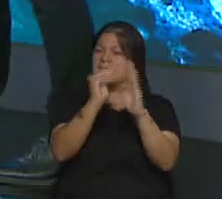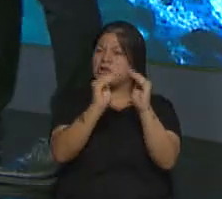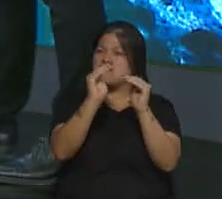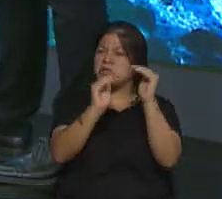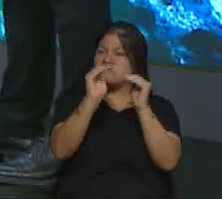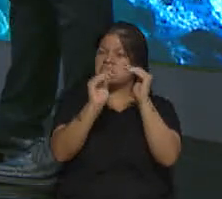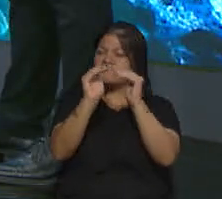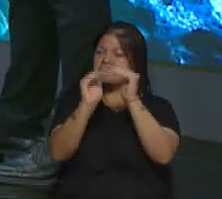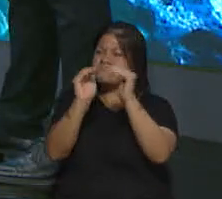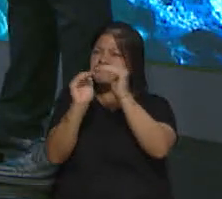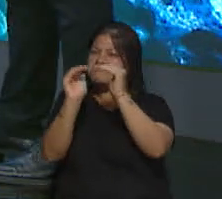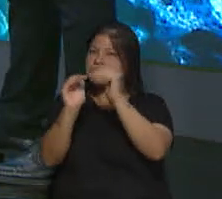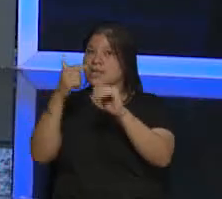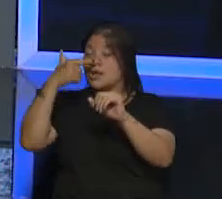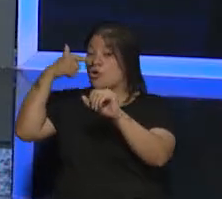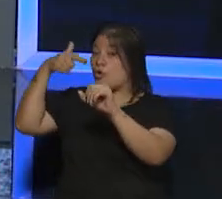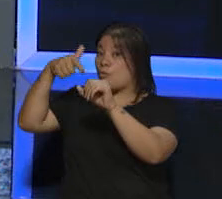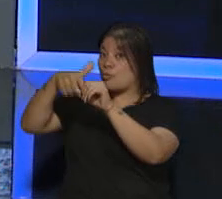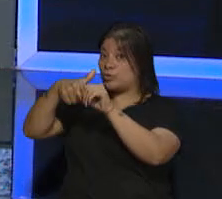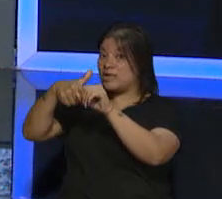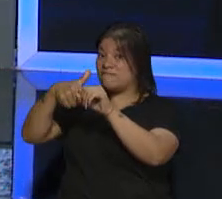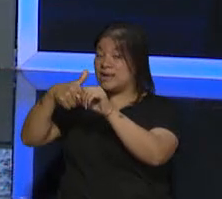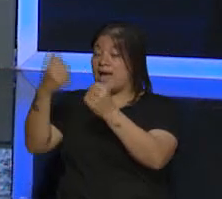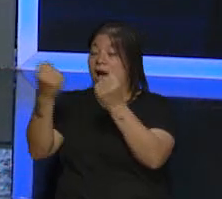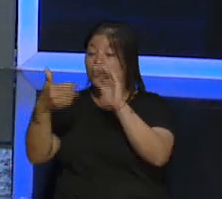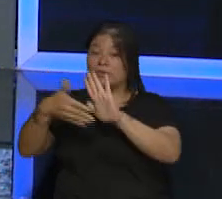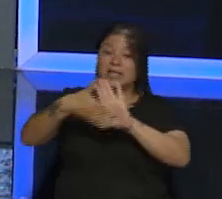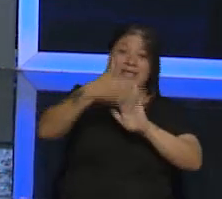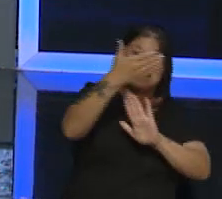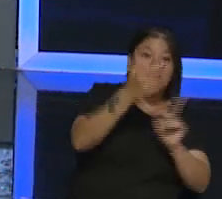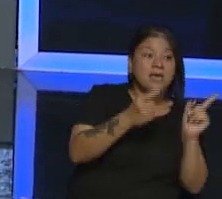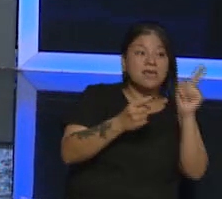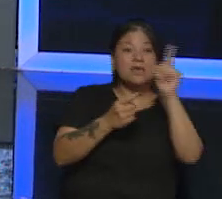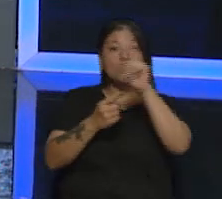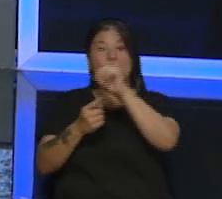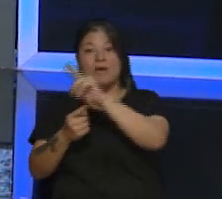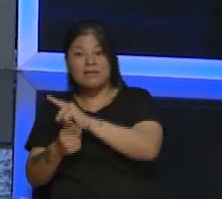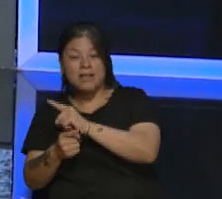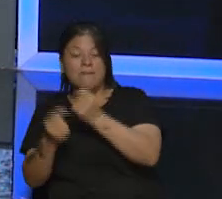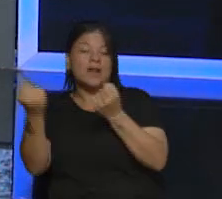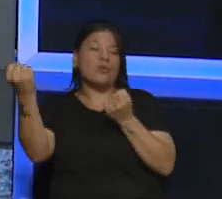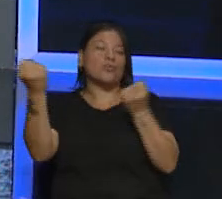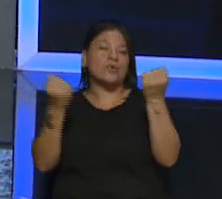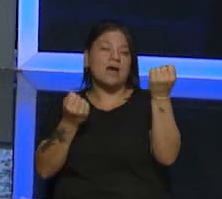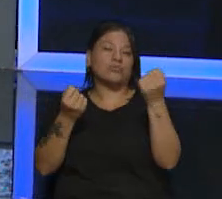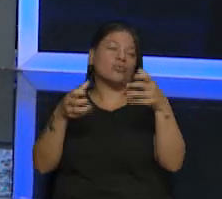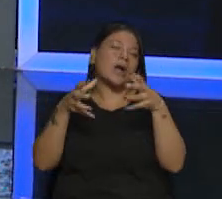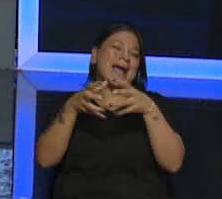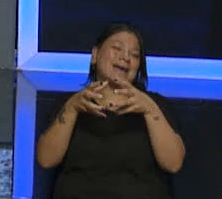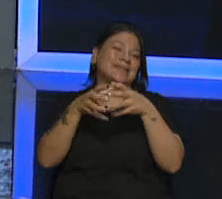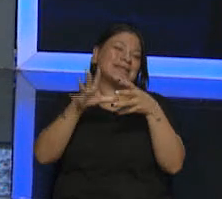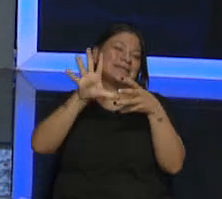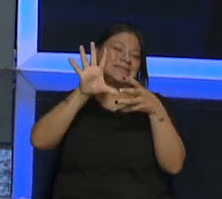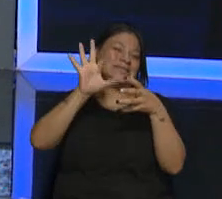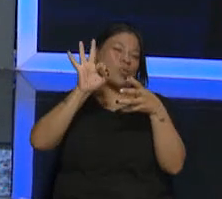combustible. Aclaro, combustible ida y vuelta para un tanque de un auto mediano. Hemos calculado un tanque 50